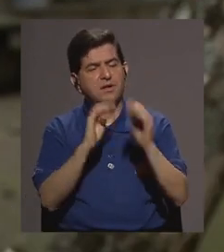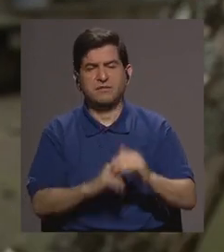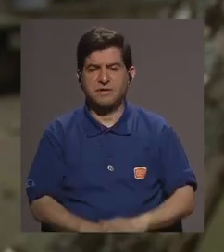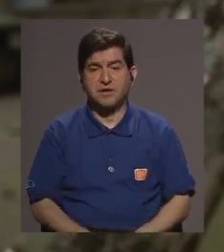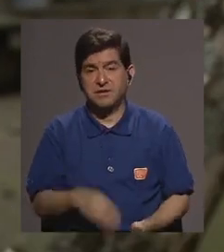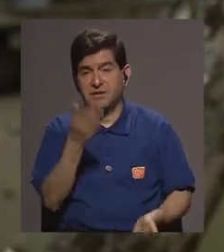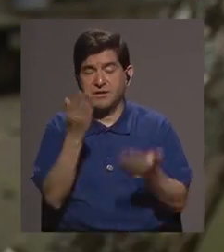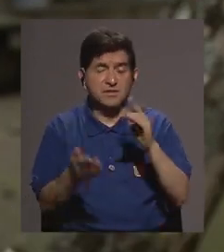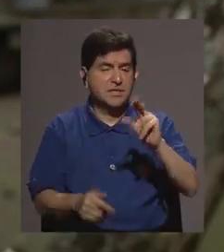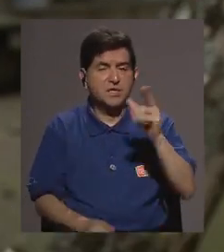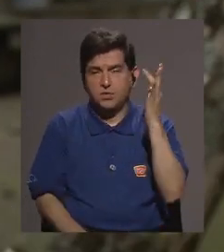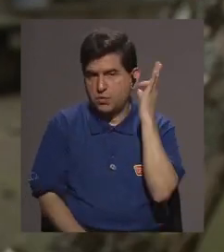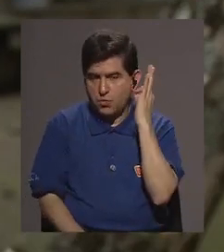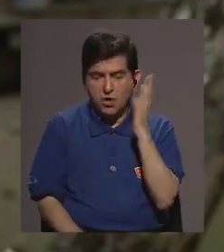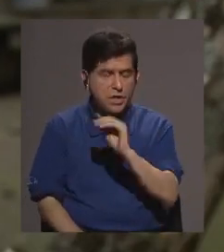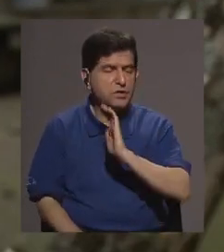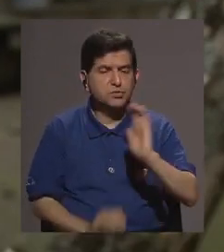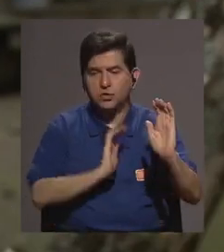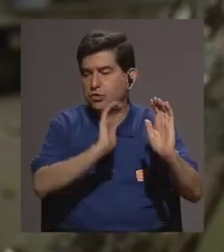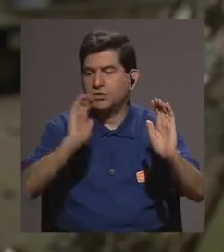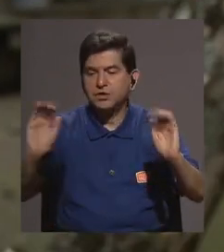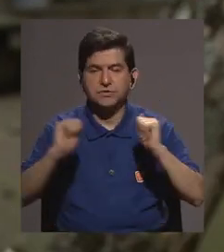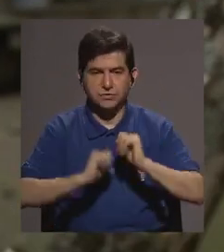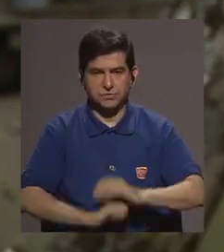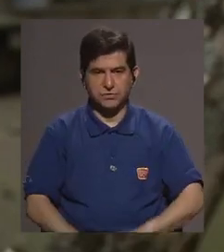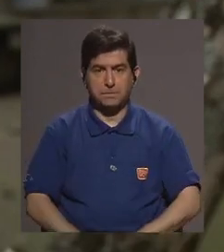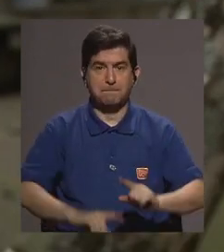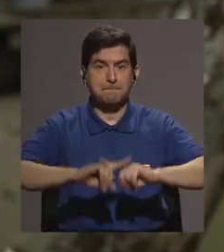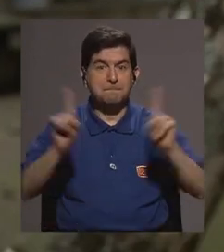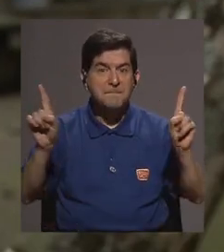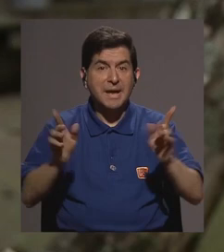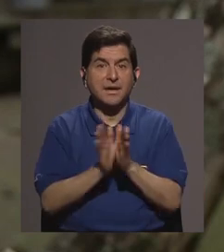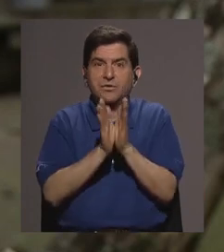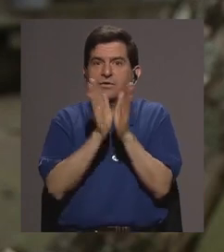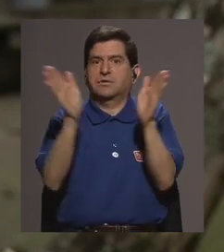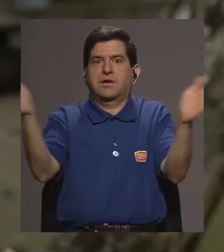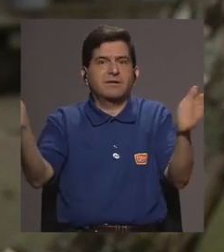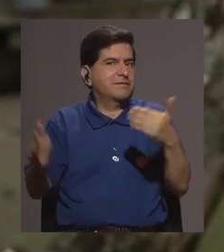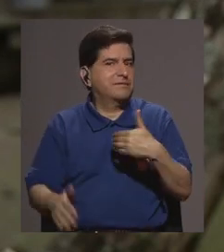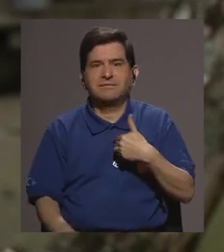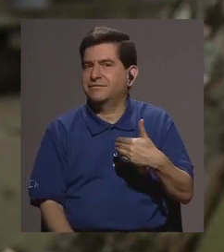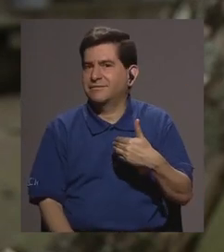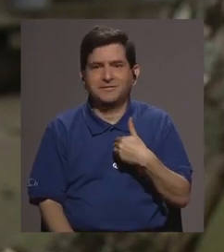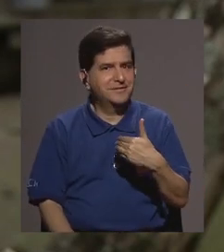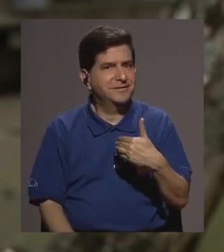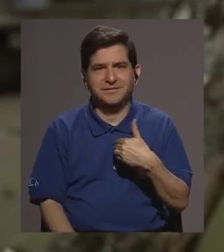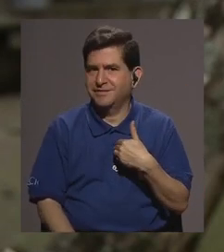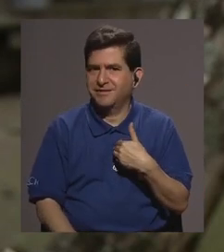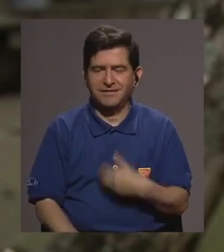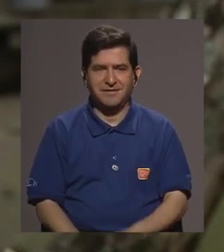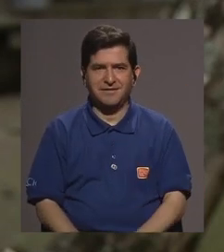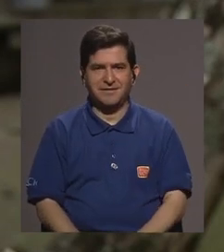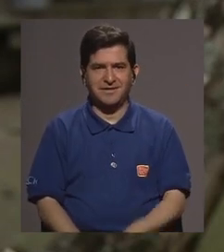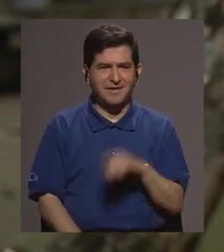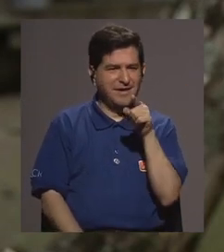hablando algo que a las mujeres y a los niños por decirlo de alguna manera pero en sentido general no tiene esa